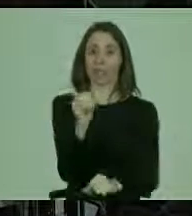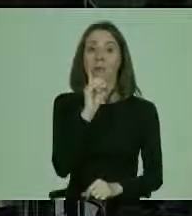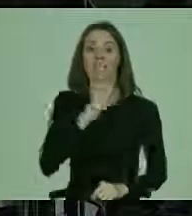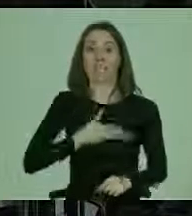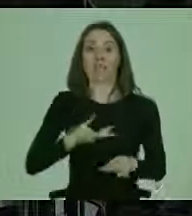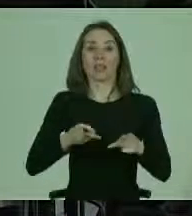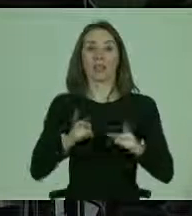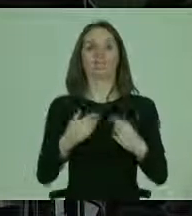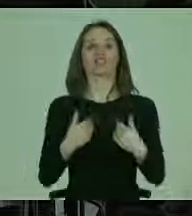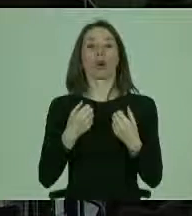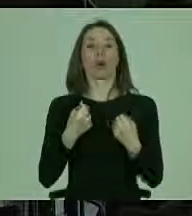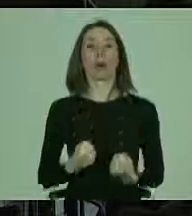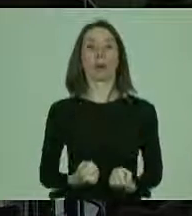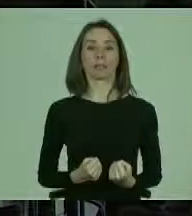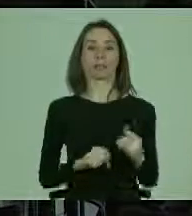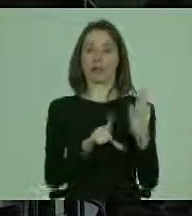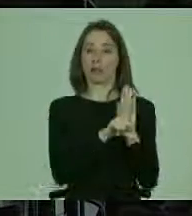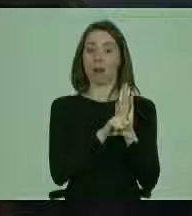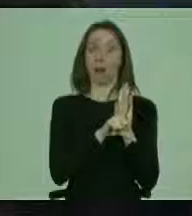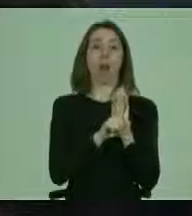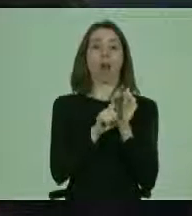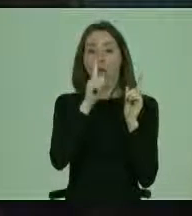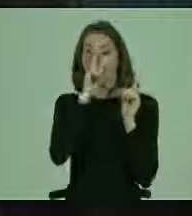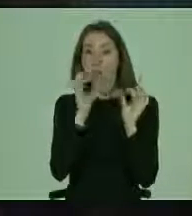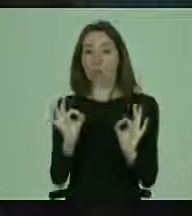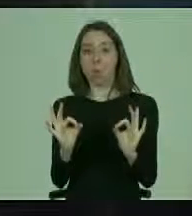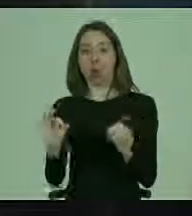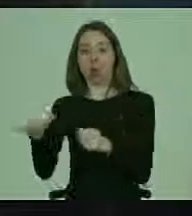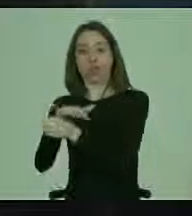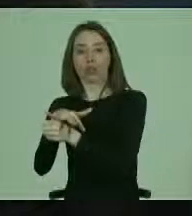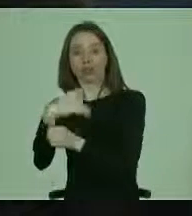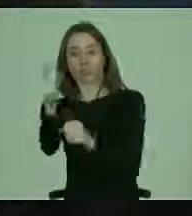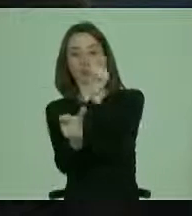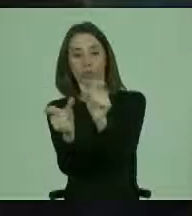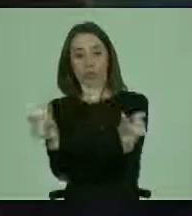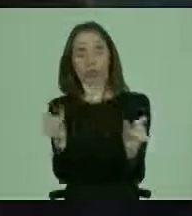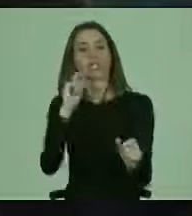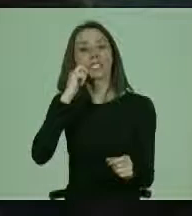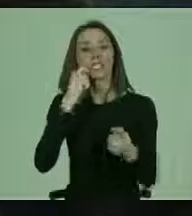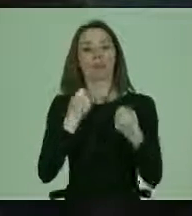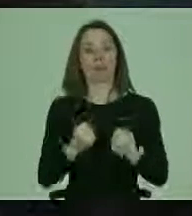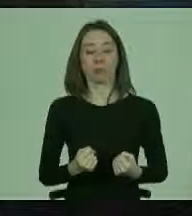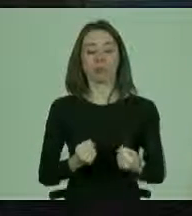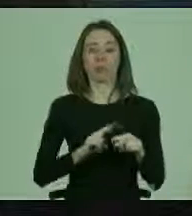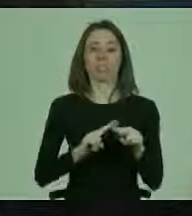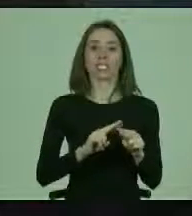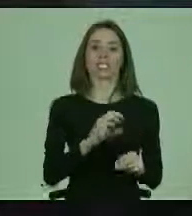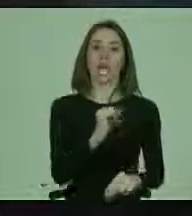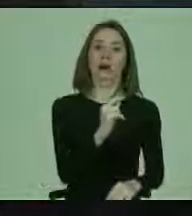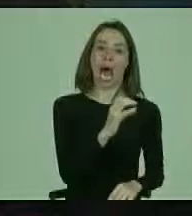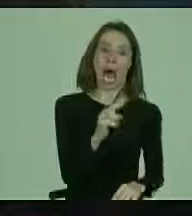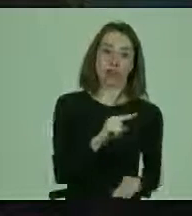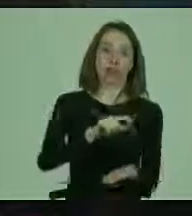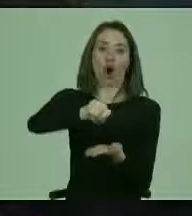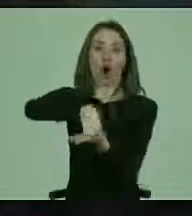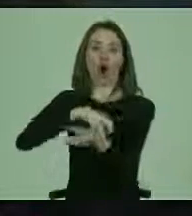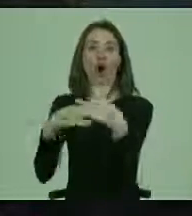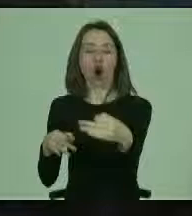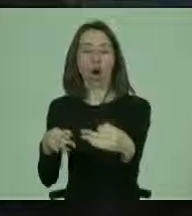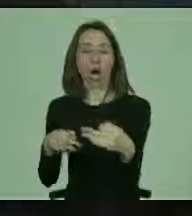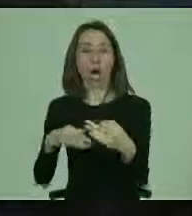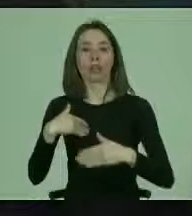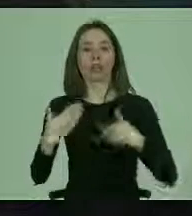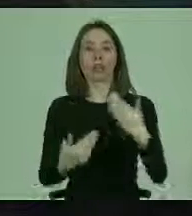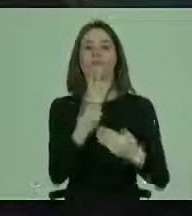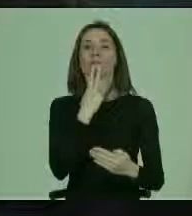a la capacidad jurídica en igualdad de condiciones con los demás. Vale decir, la posibilidad de celebrar actos y contratos, actuar en la